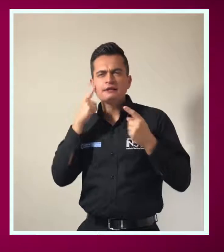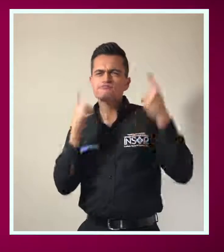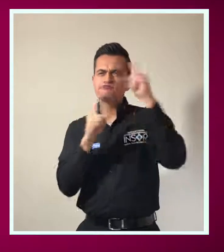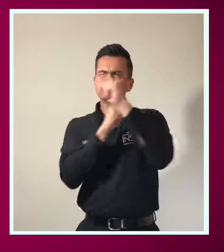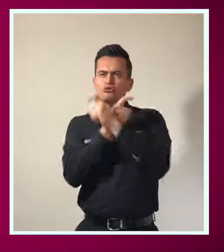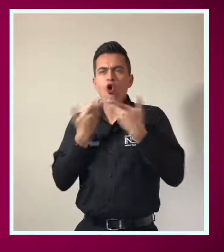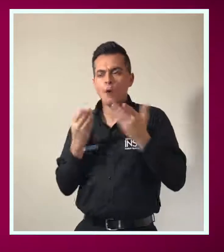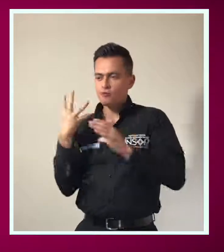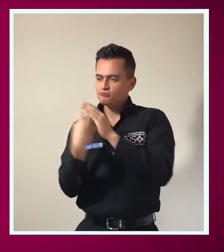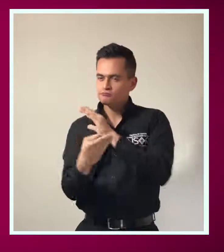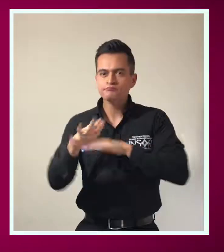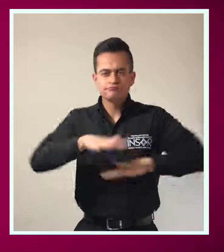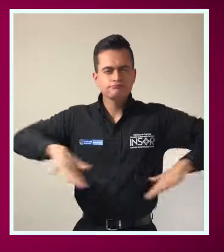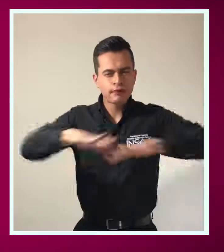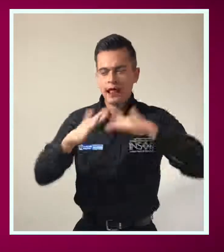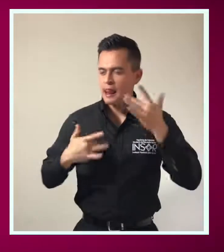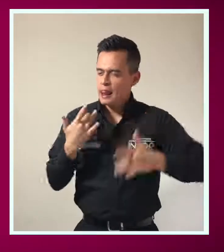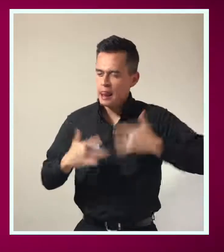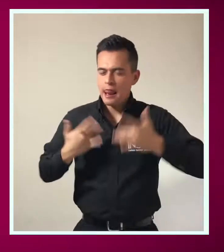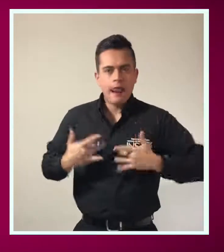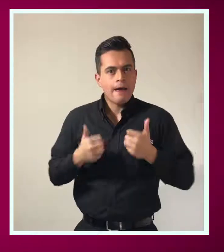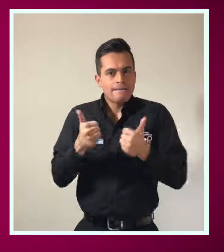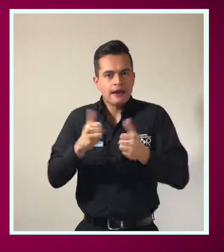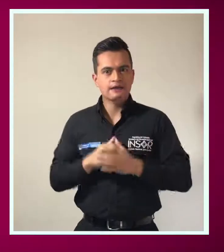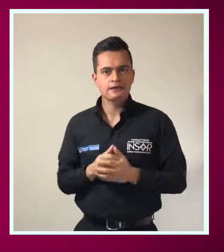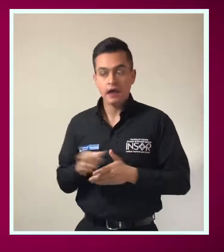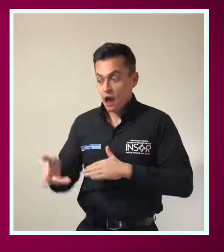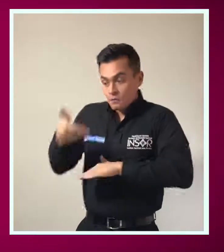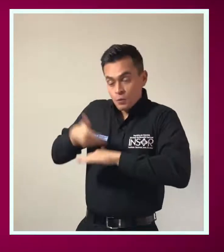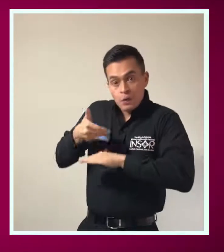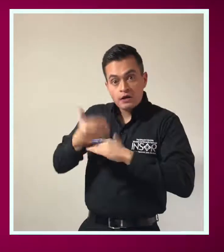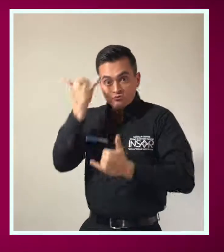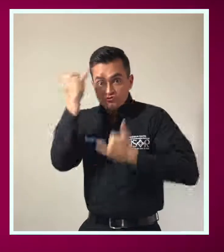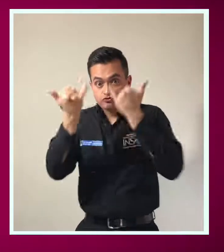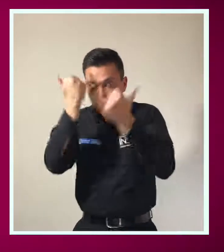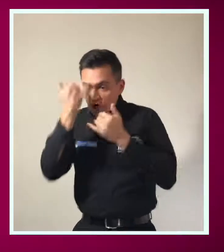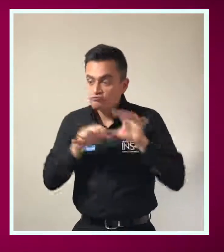Determinen como familia las nuevas condiciones para el disfrute de la salida.